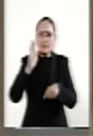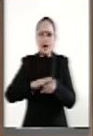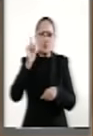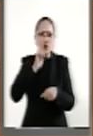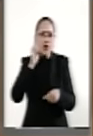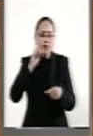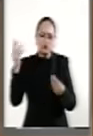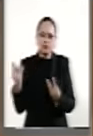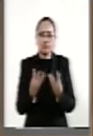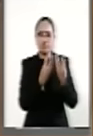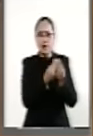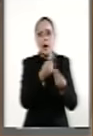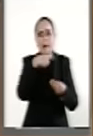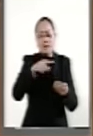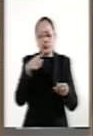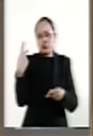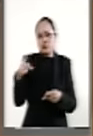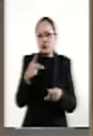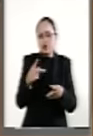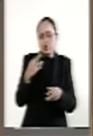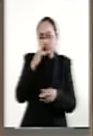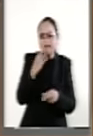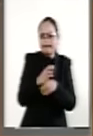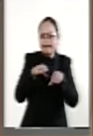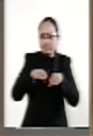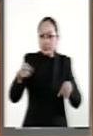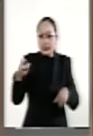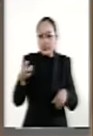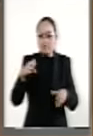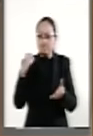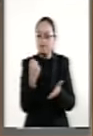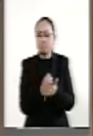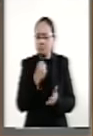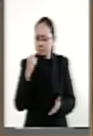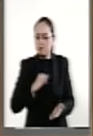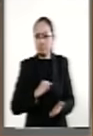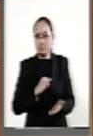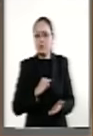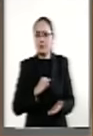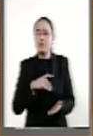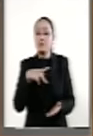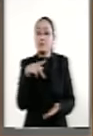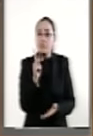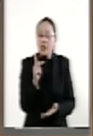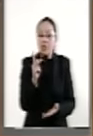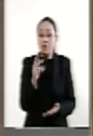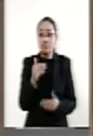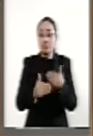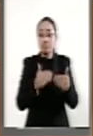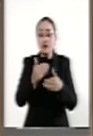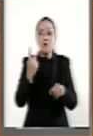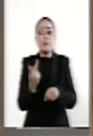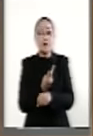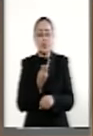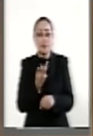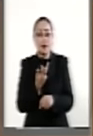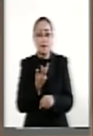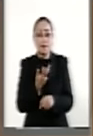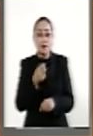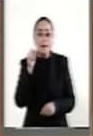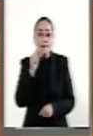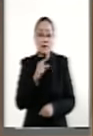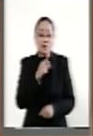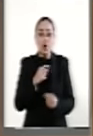gabinete. ¿Y qué creen? Que me lo aprobaron. Pero ¿y qué pasó? De las